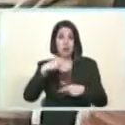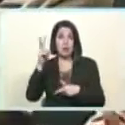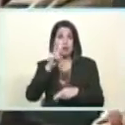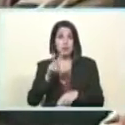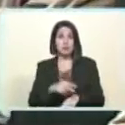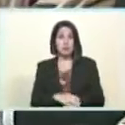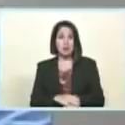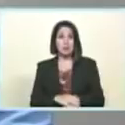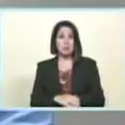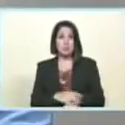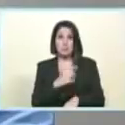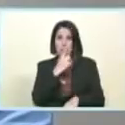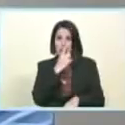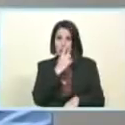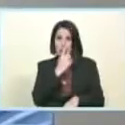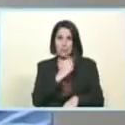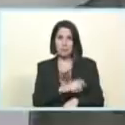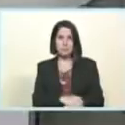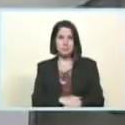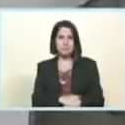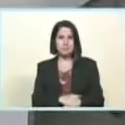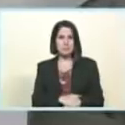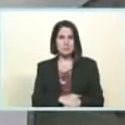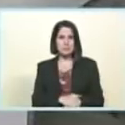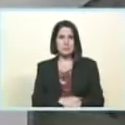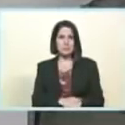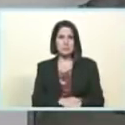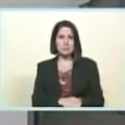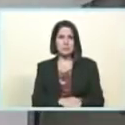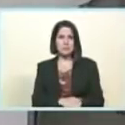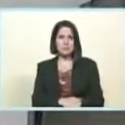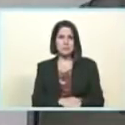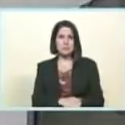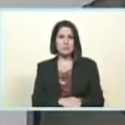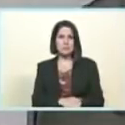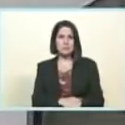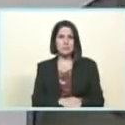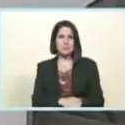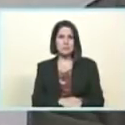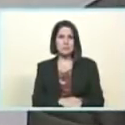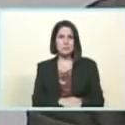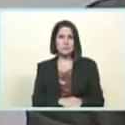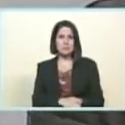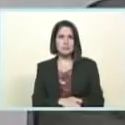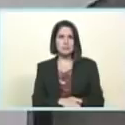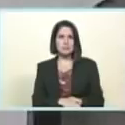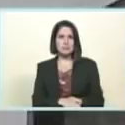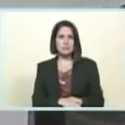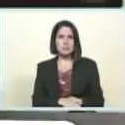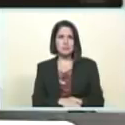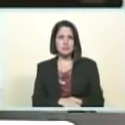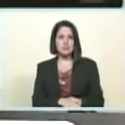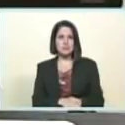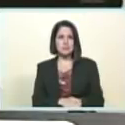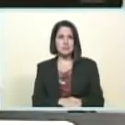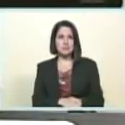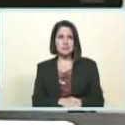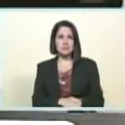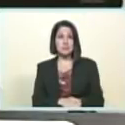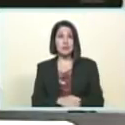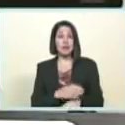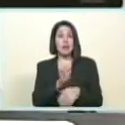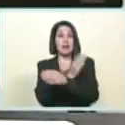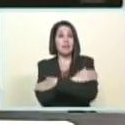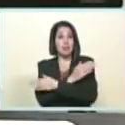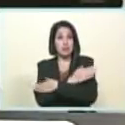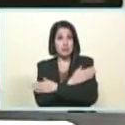decisión de la asamblea nacional constituyente de repetir las elecciones en el estado Zulia a votar por el candidato o la candidata de